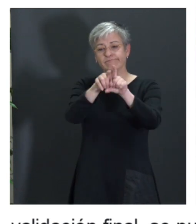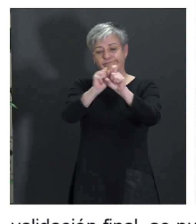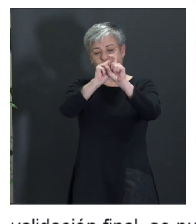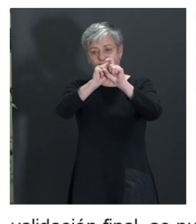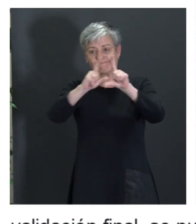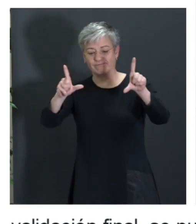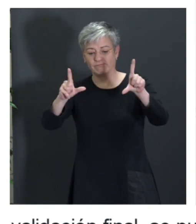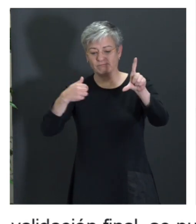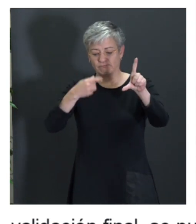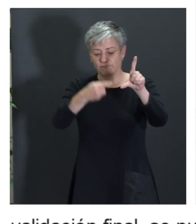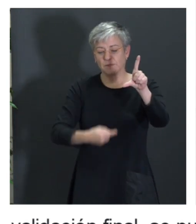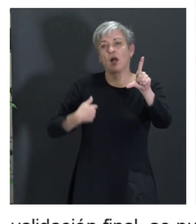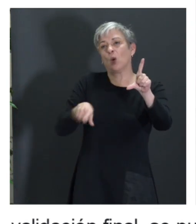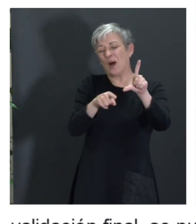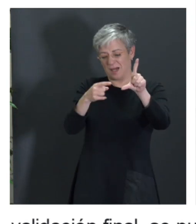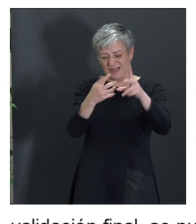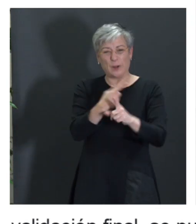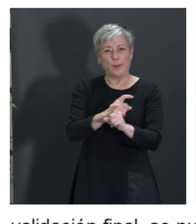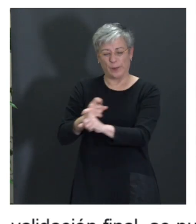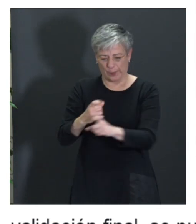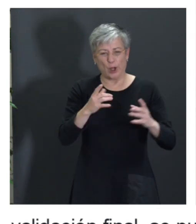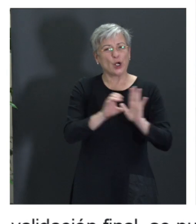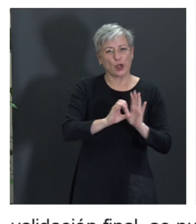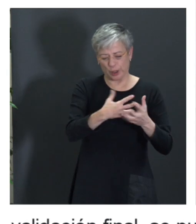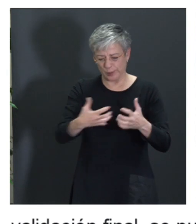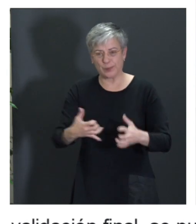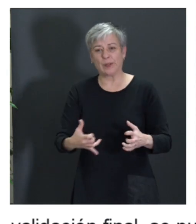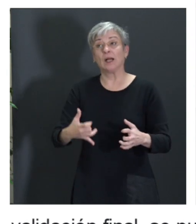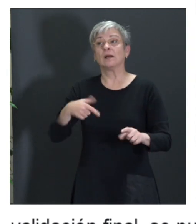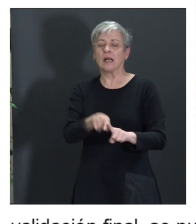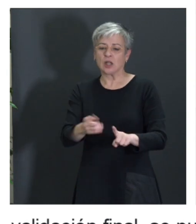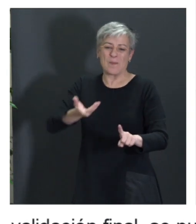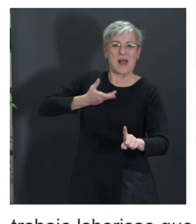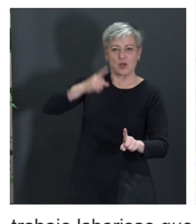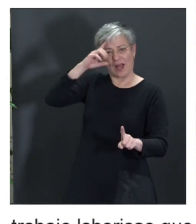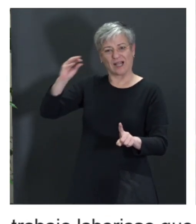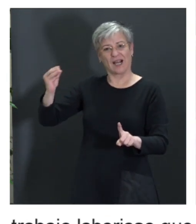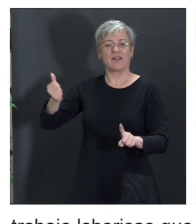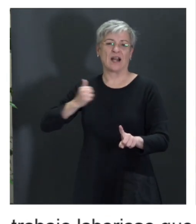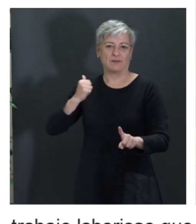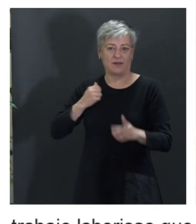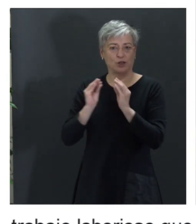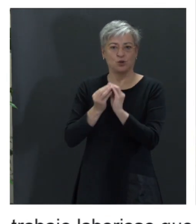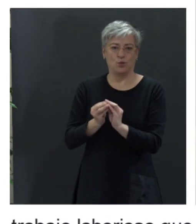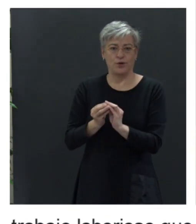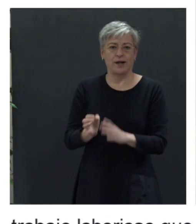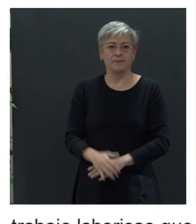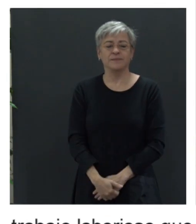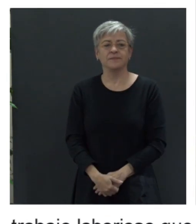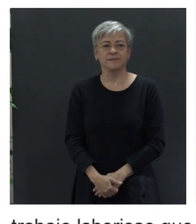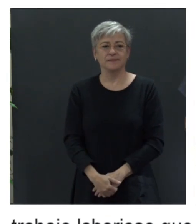que utilices mucho la cabeza, pues eso lo puede resolver la inteligencia artificial. La idea es que utilices